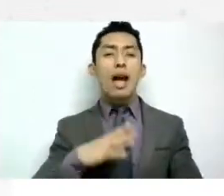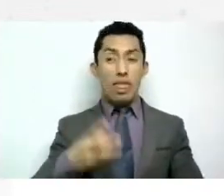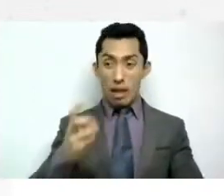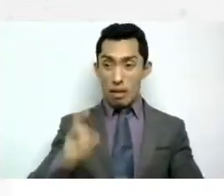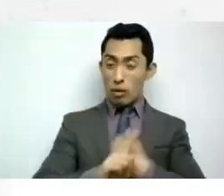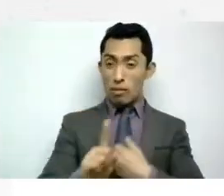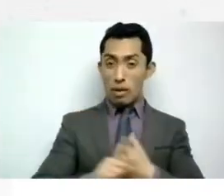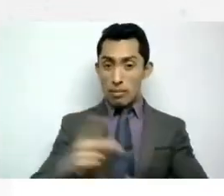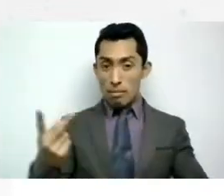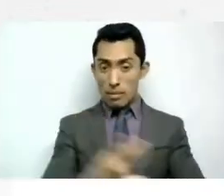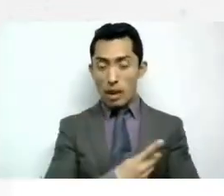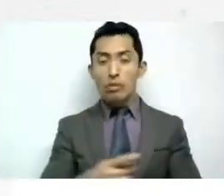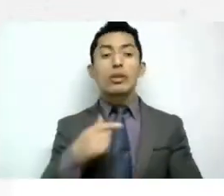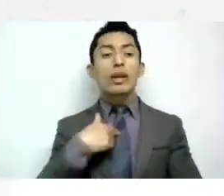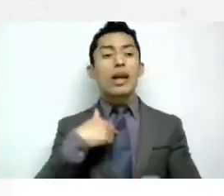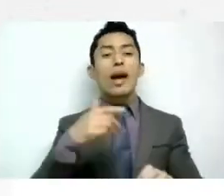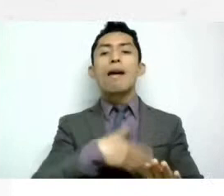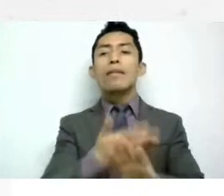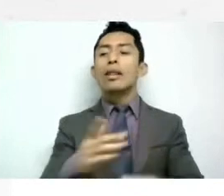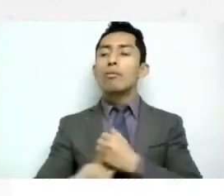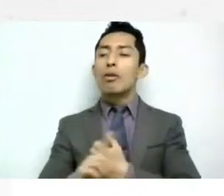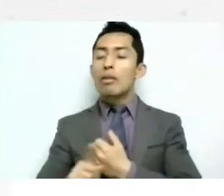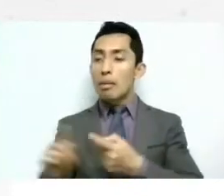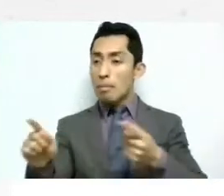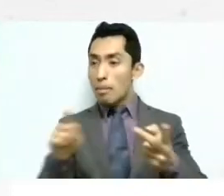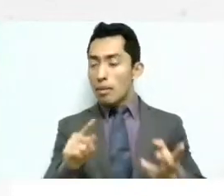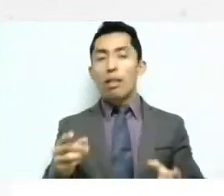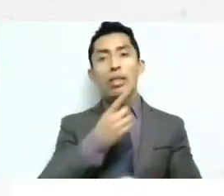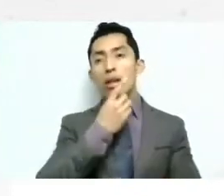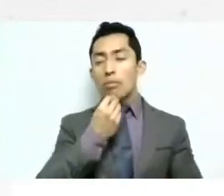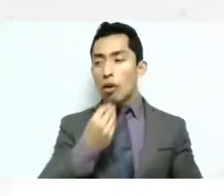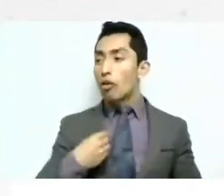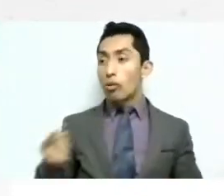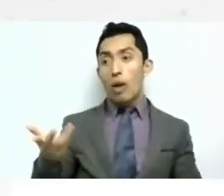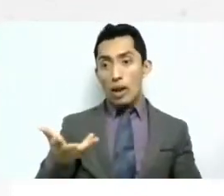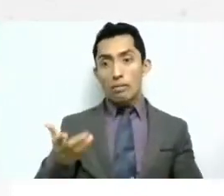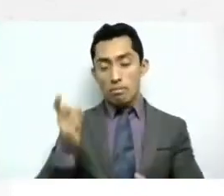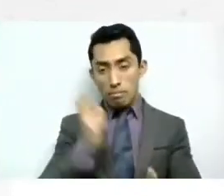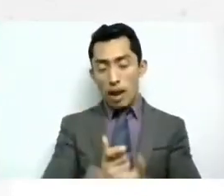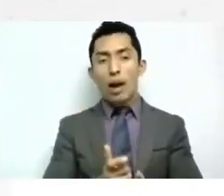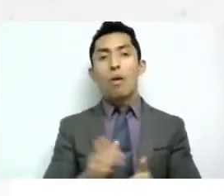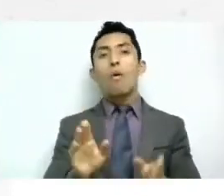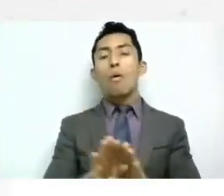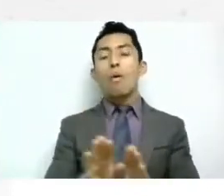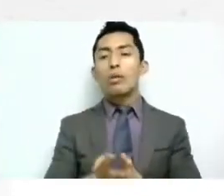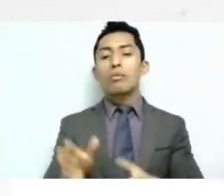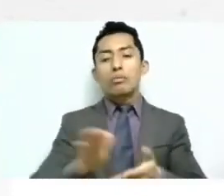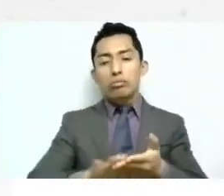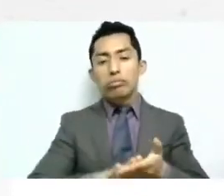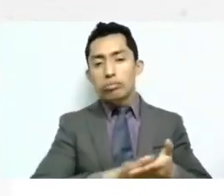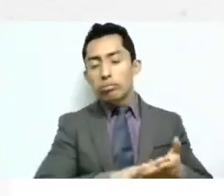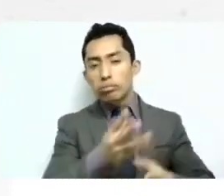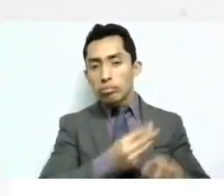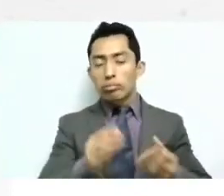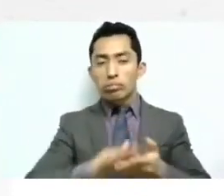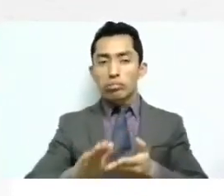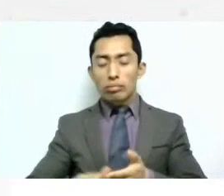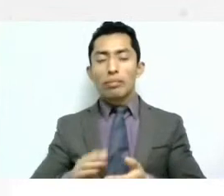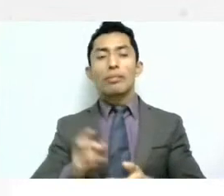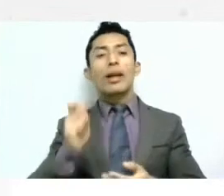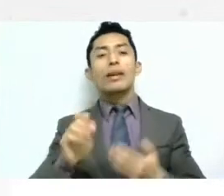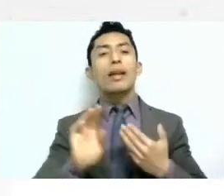involucrados para realizar esta reparación integral del daño y poder así evitar aquí viene la